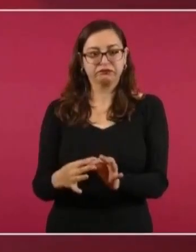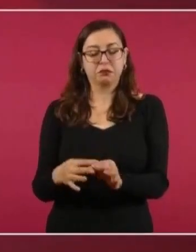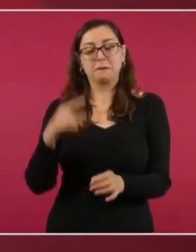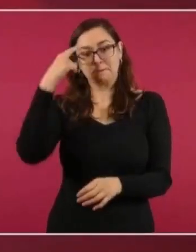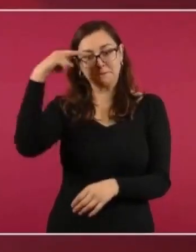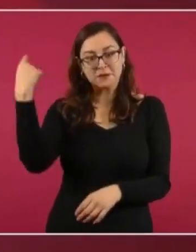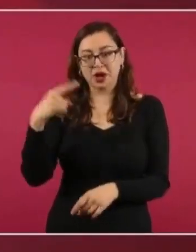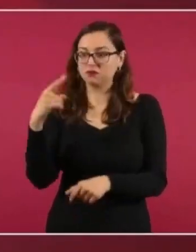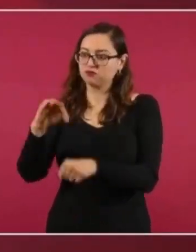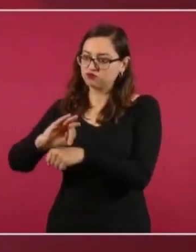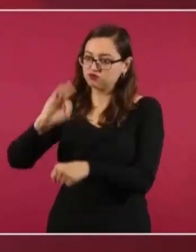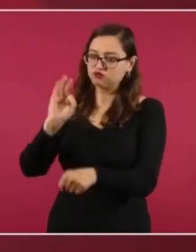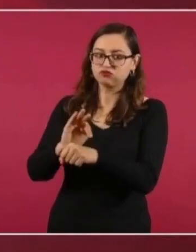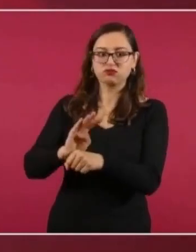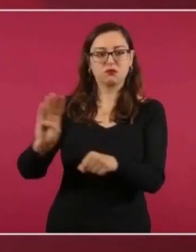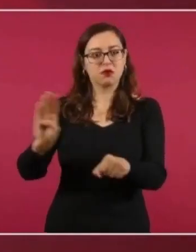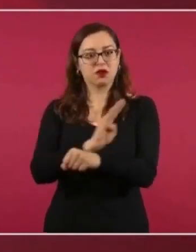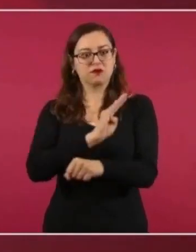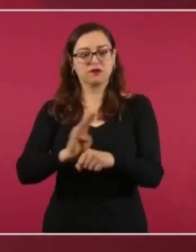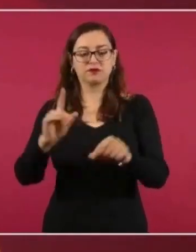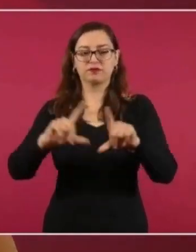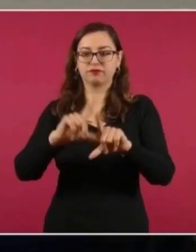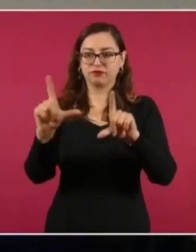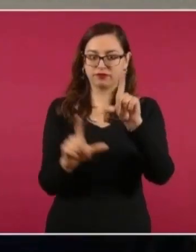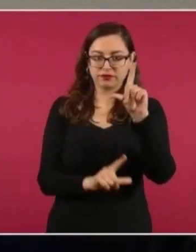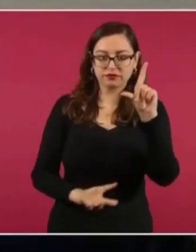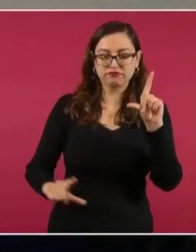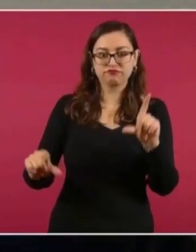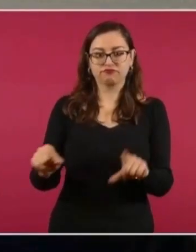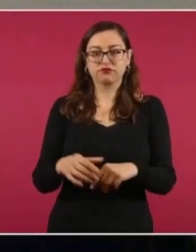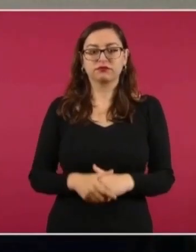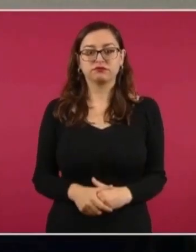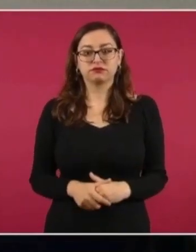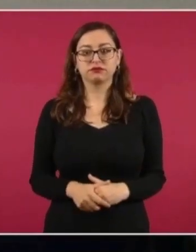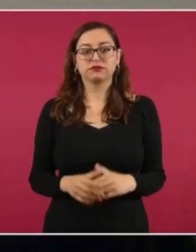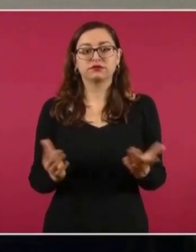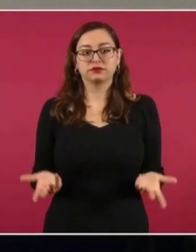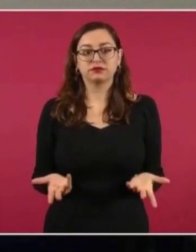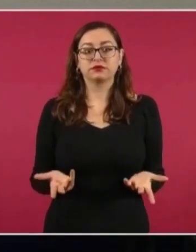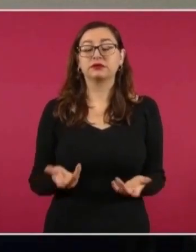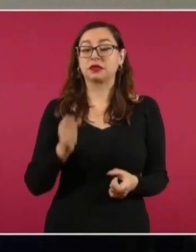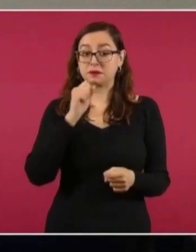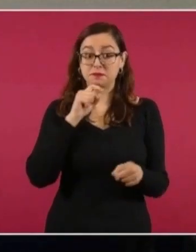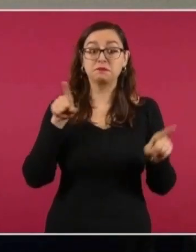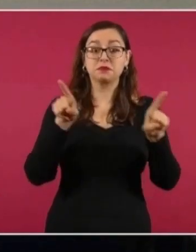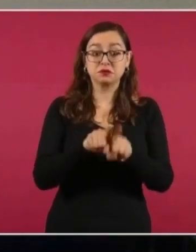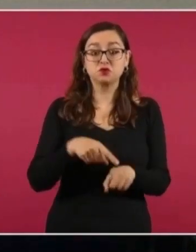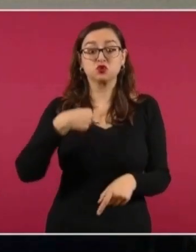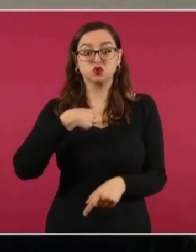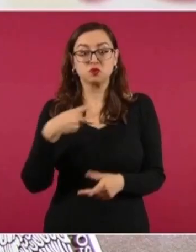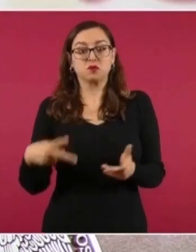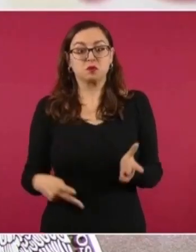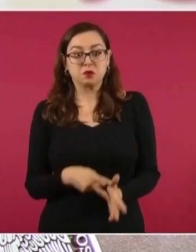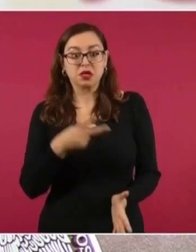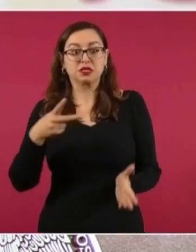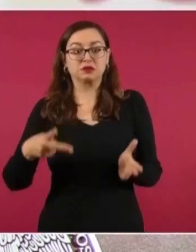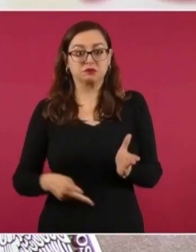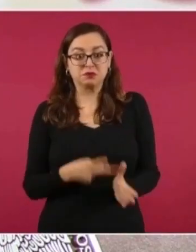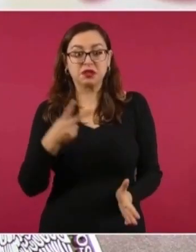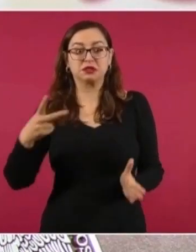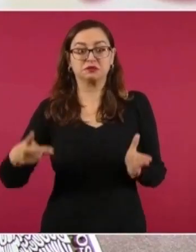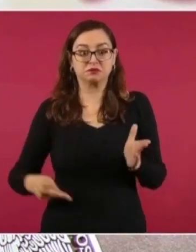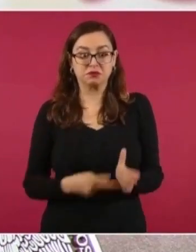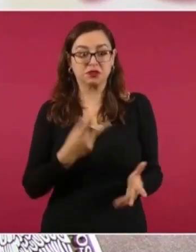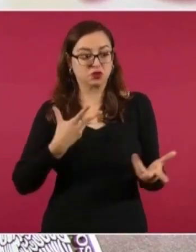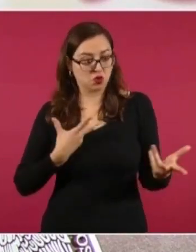funcionaria dio el anuncio durante la conferencia de prensa mañanera del presidente Andrés Manuel López Obrador, aunque no quiso dar detalles